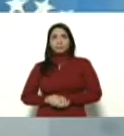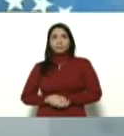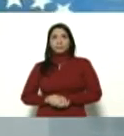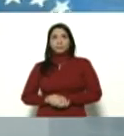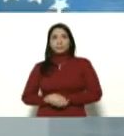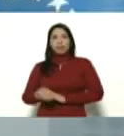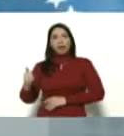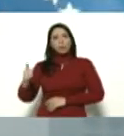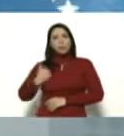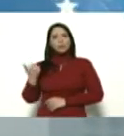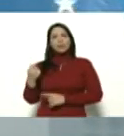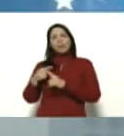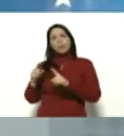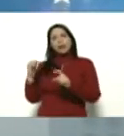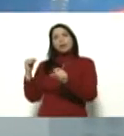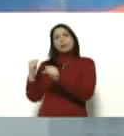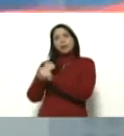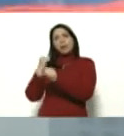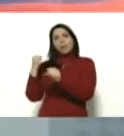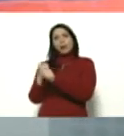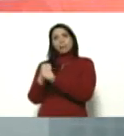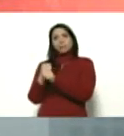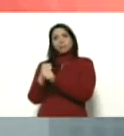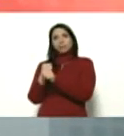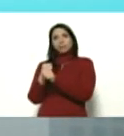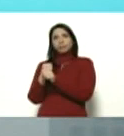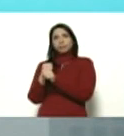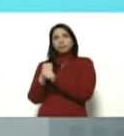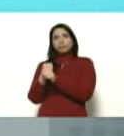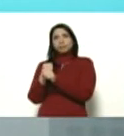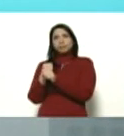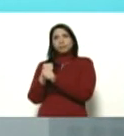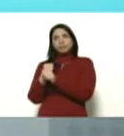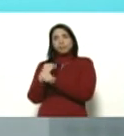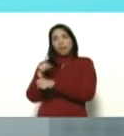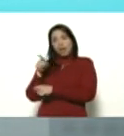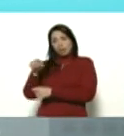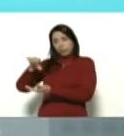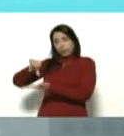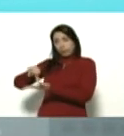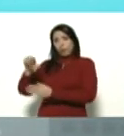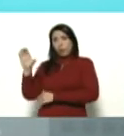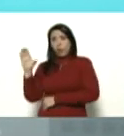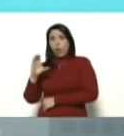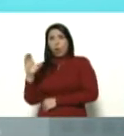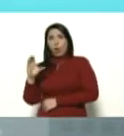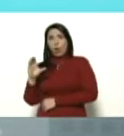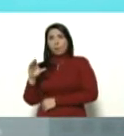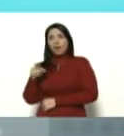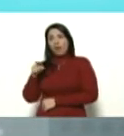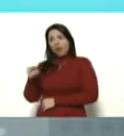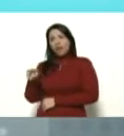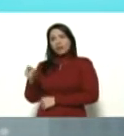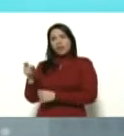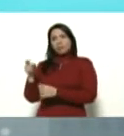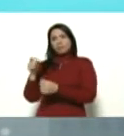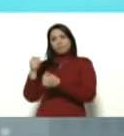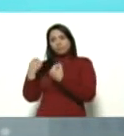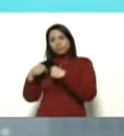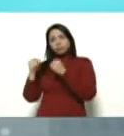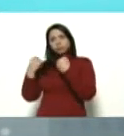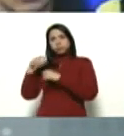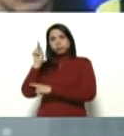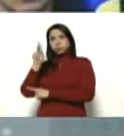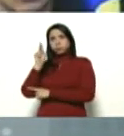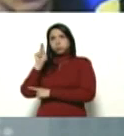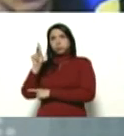aprovechaba para trabajar y allí en Medellín era instructora de un club de la localidad